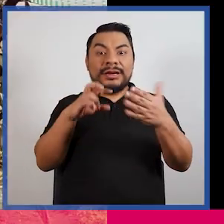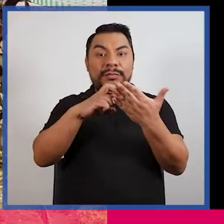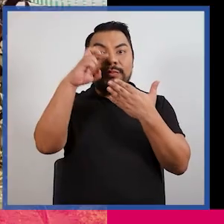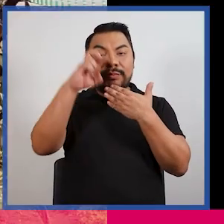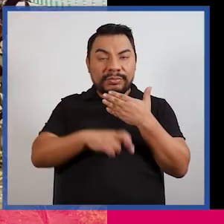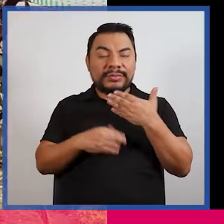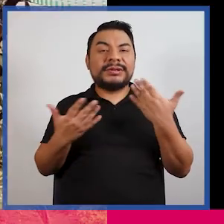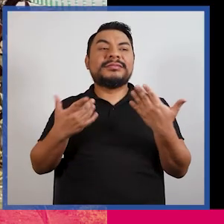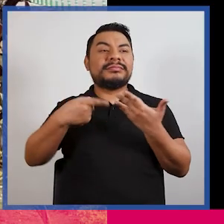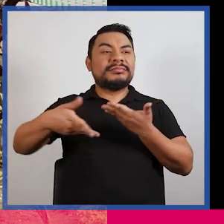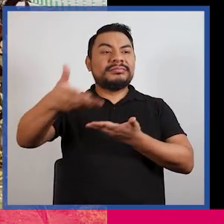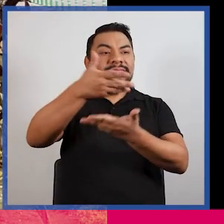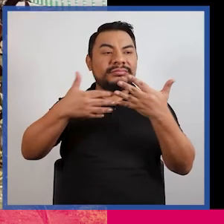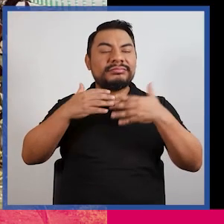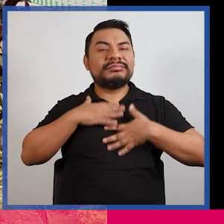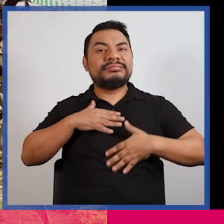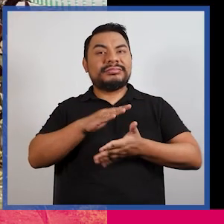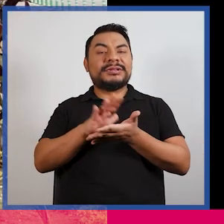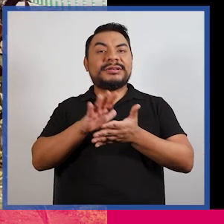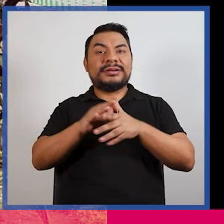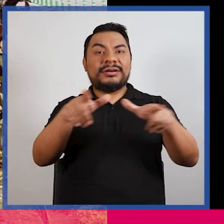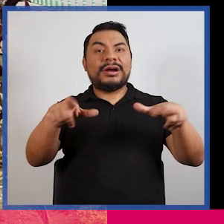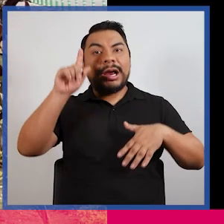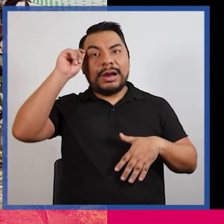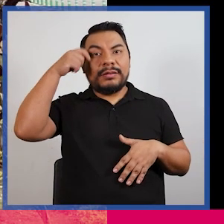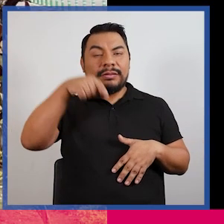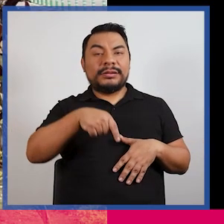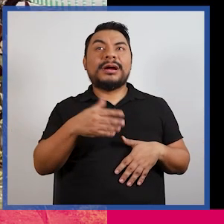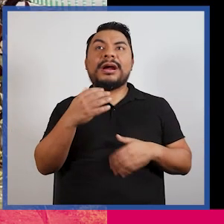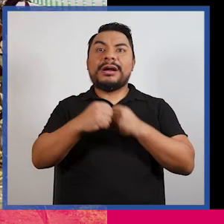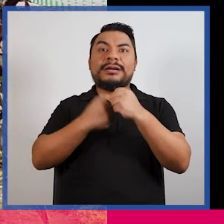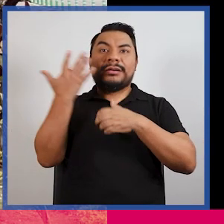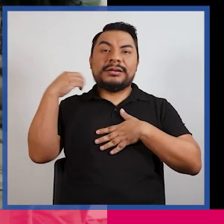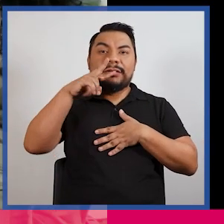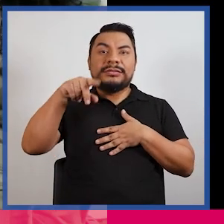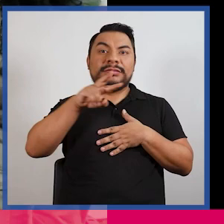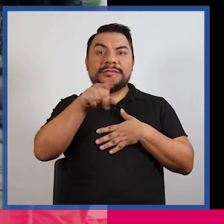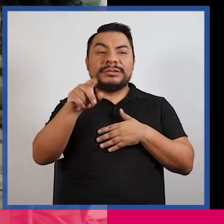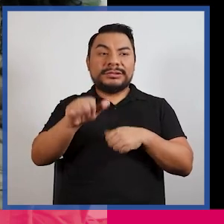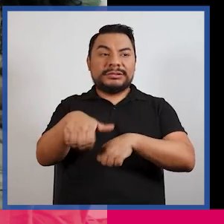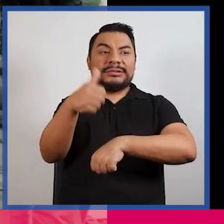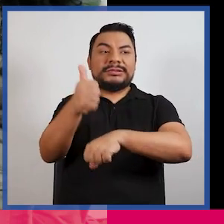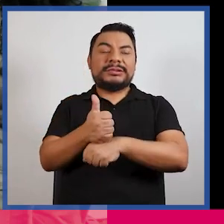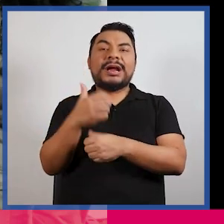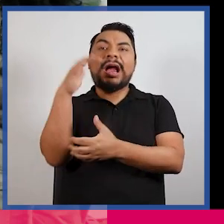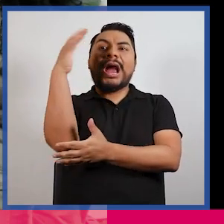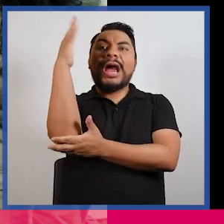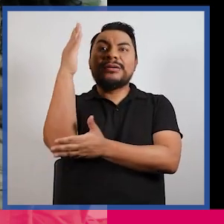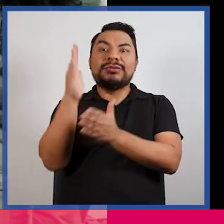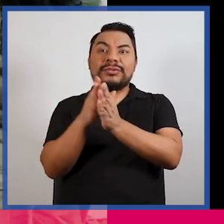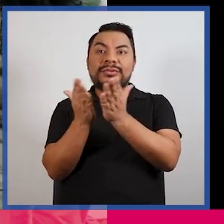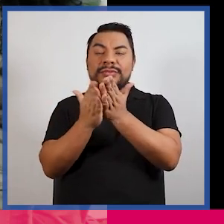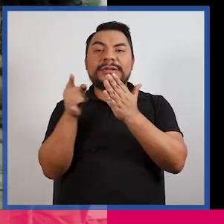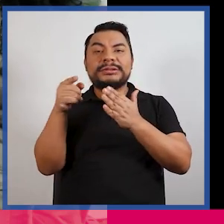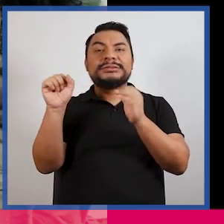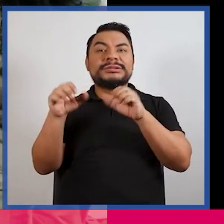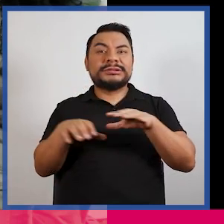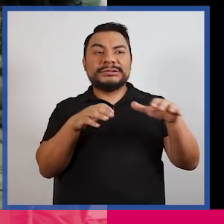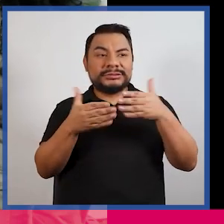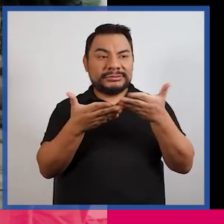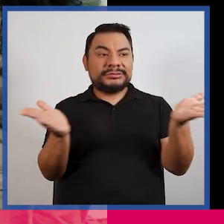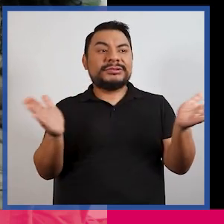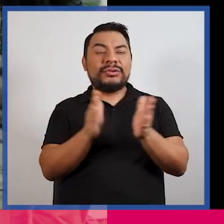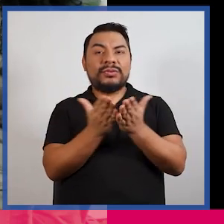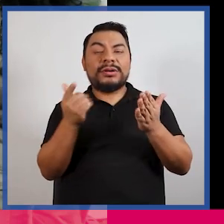Hicieron proyectos de arborización en Magdalena del Mar. En el 2021 crearon Arbol Libro, que lo hicieron con Ciudad